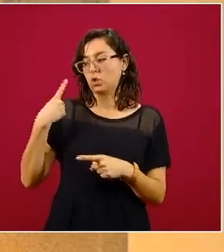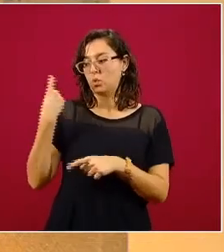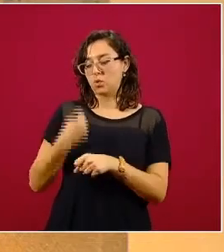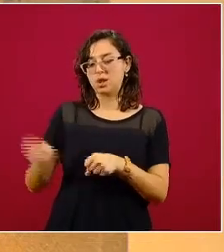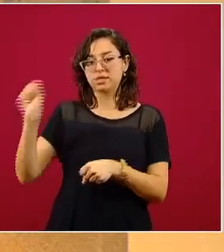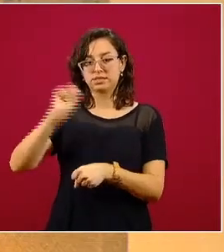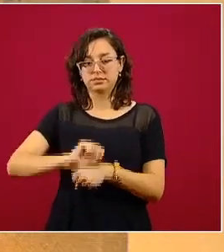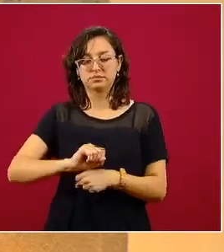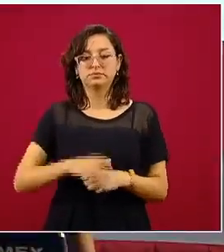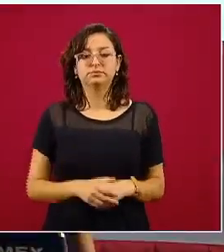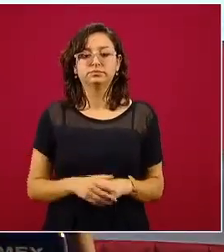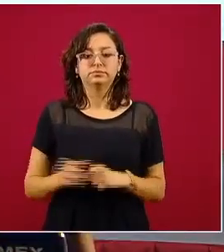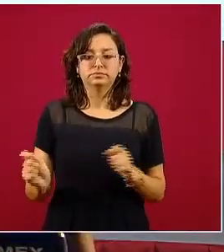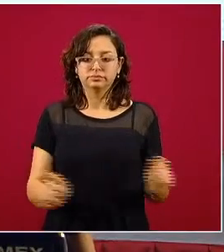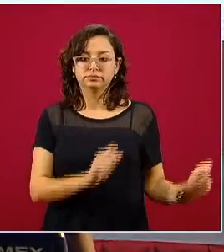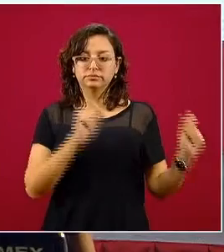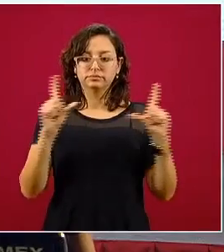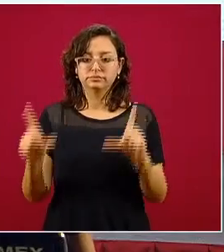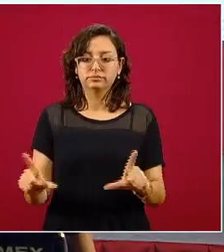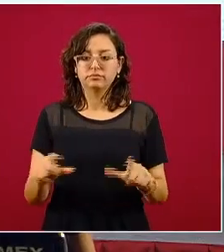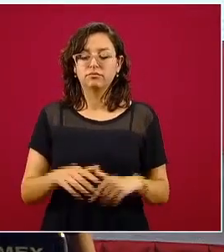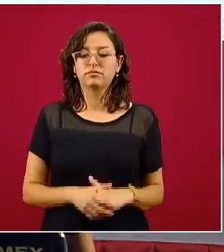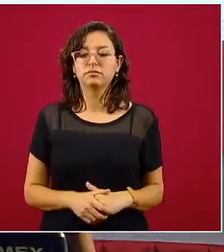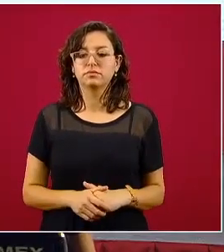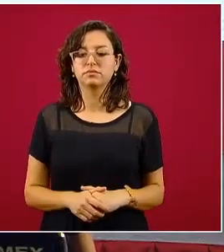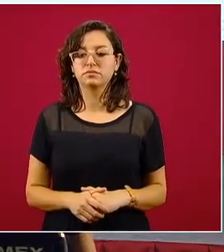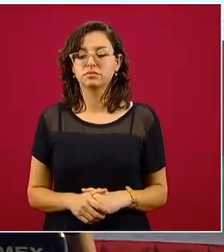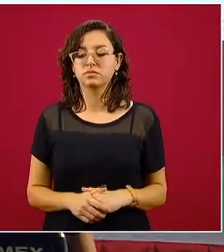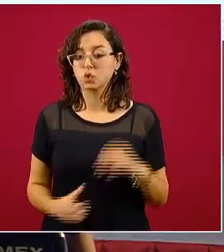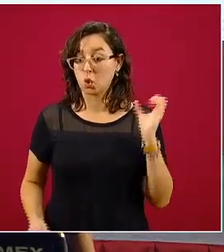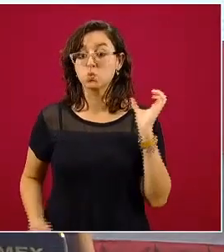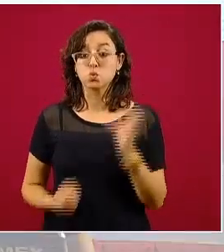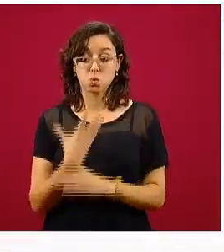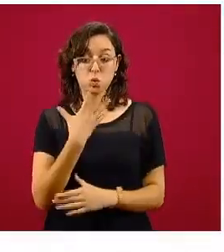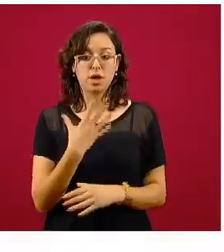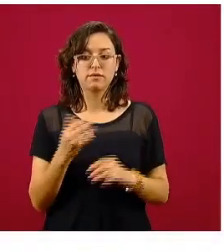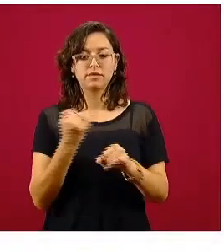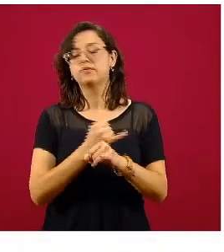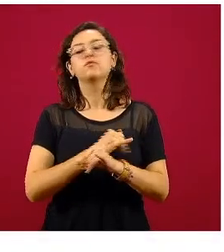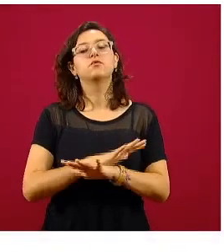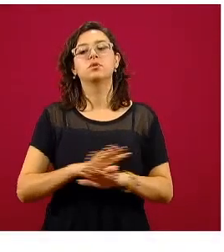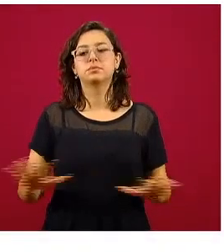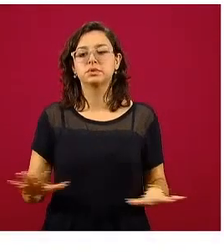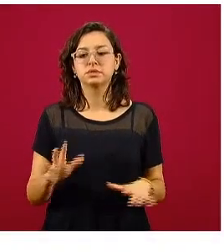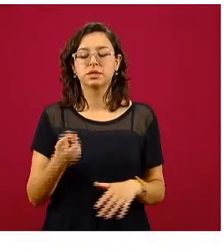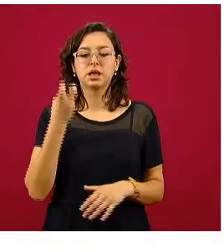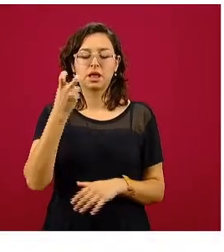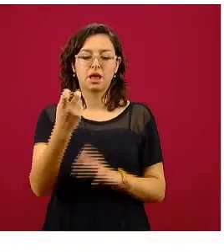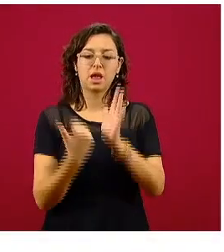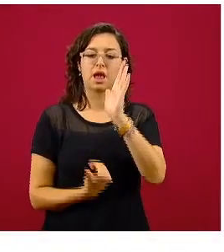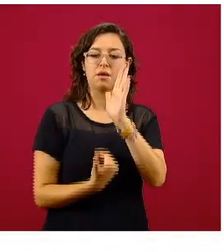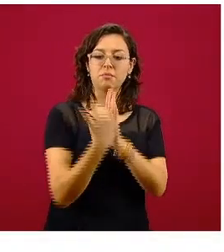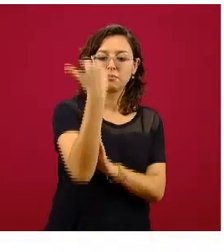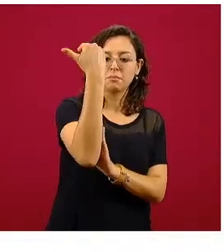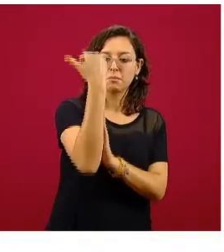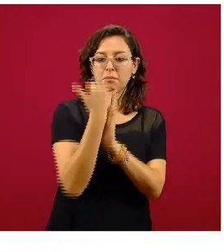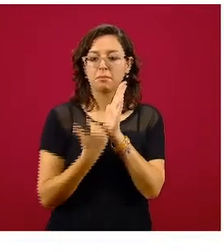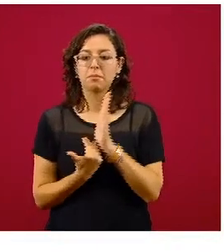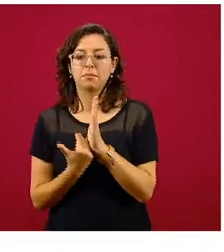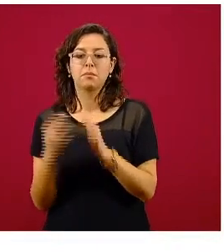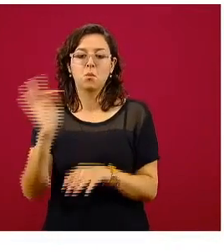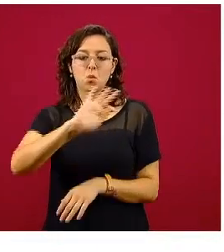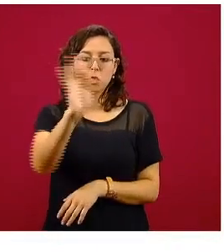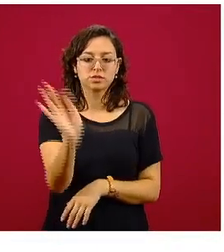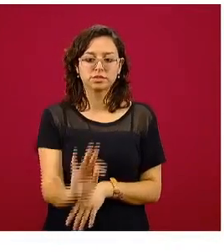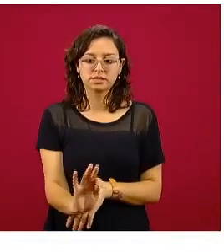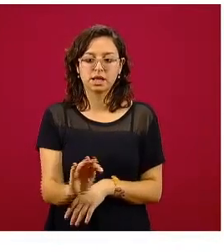De hecho, en la siguiente diapositiva, que es nueva, estamos graficando ese incremento o ese decremento a manera de